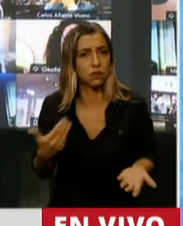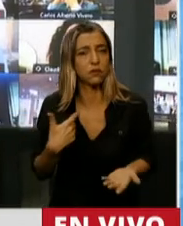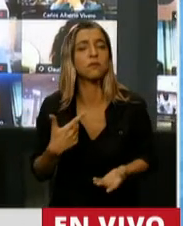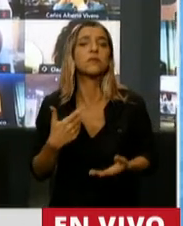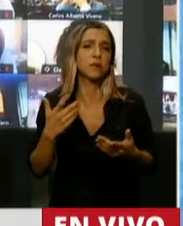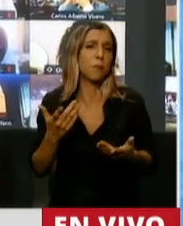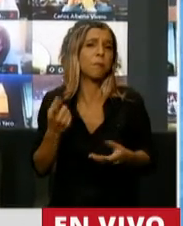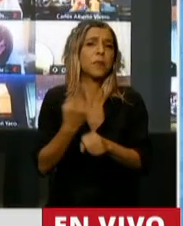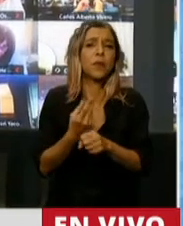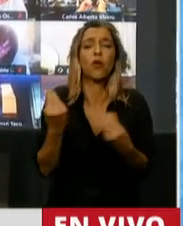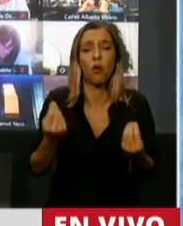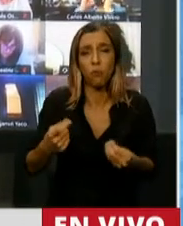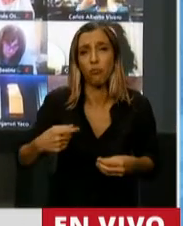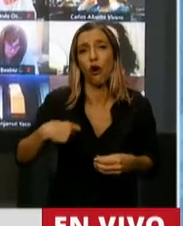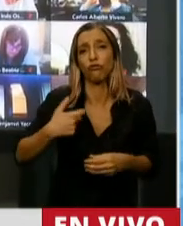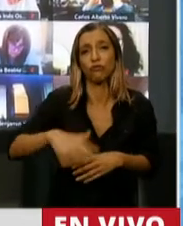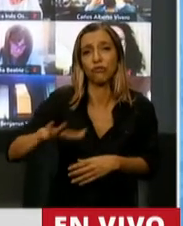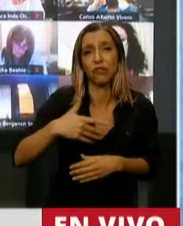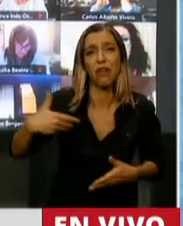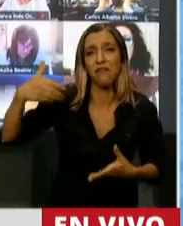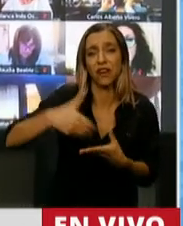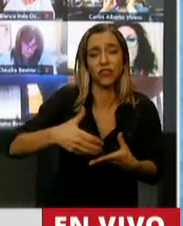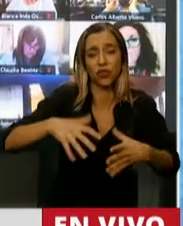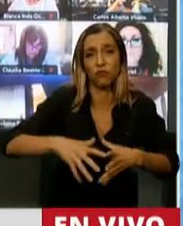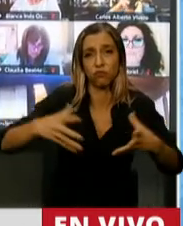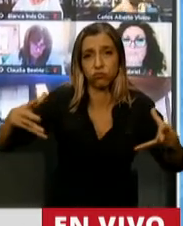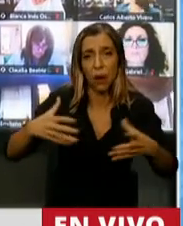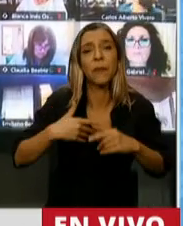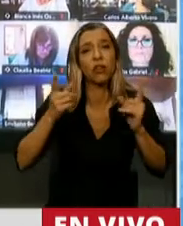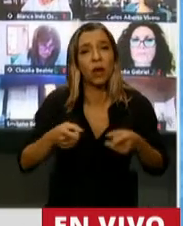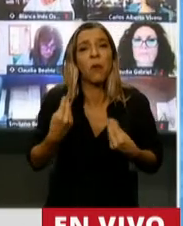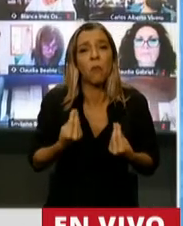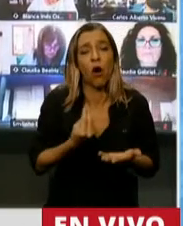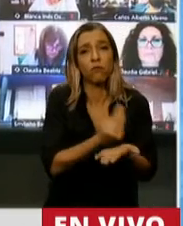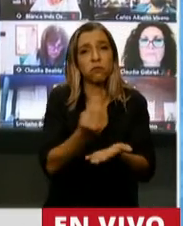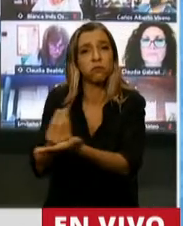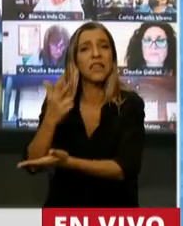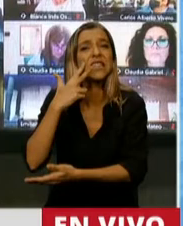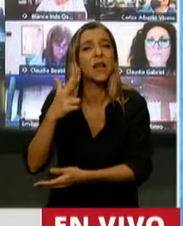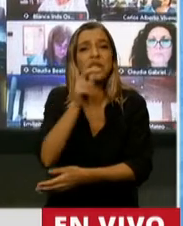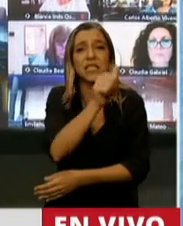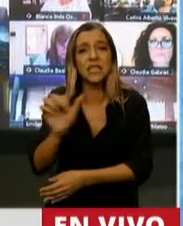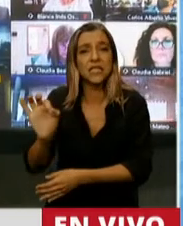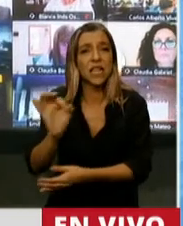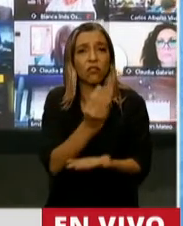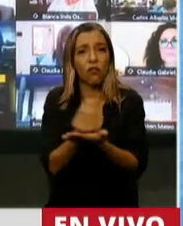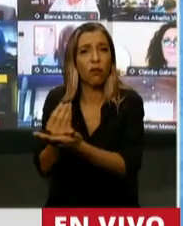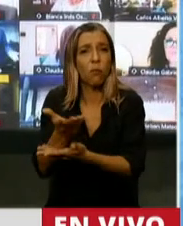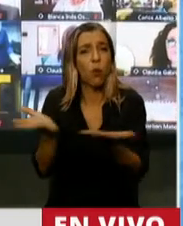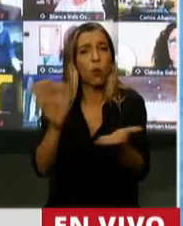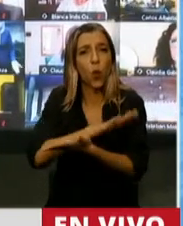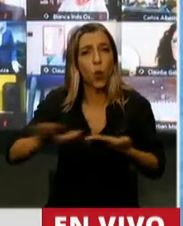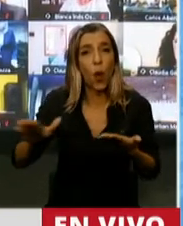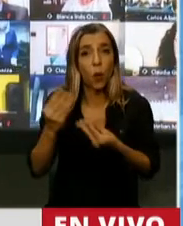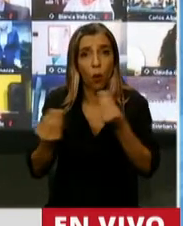inversión social, sino porque crean 3.600 nuevos cargos públicos. 3.600. ¿Estamos hablando